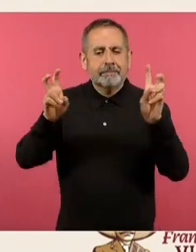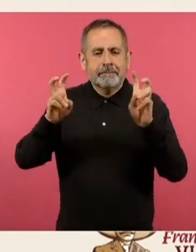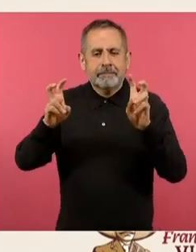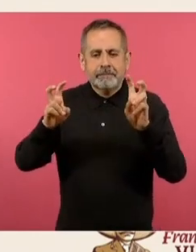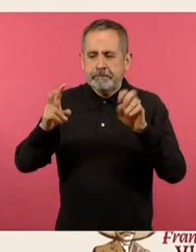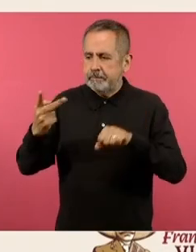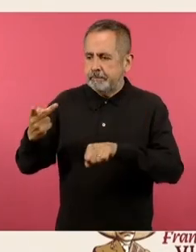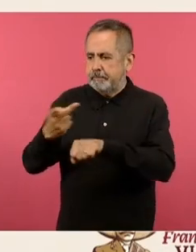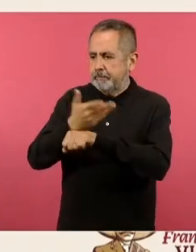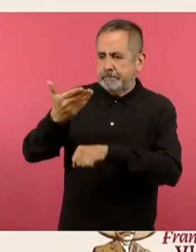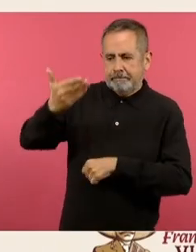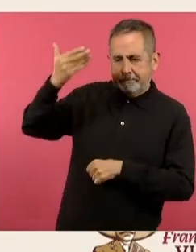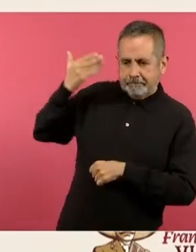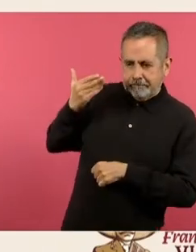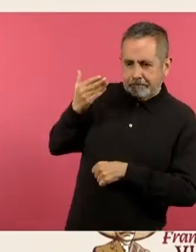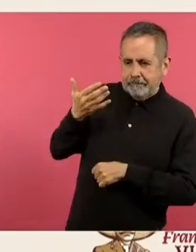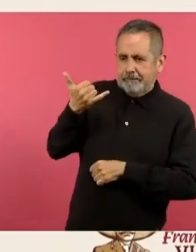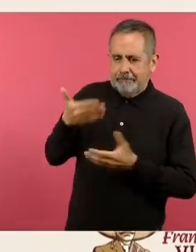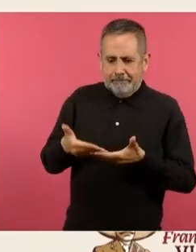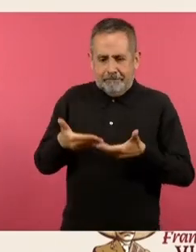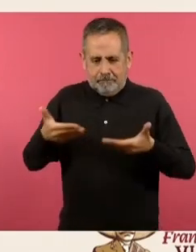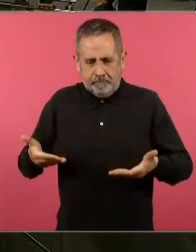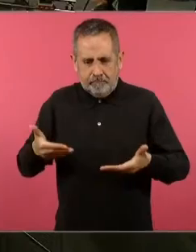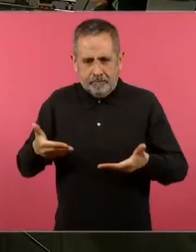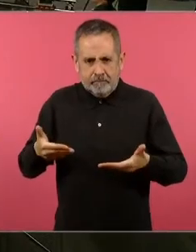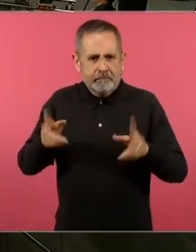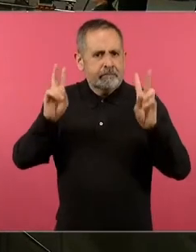Presente de la Igualdad de las Personas.